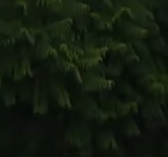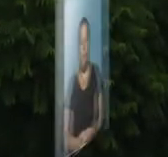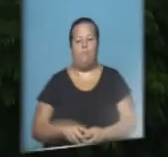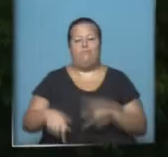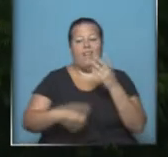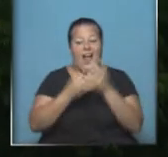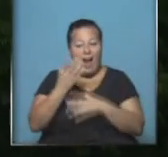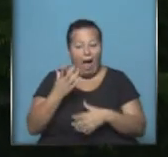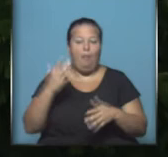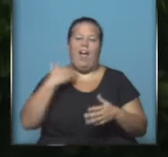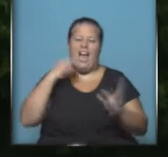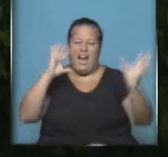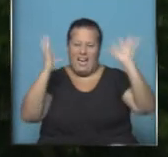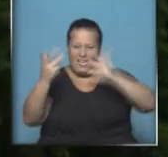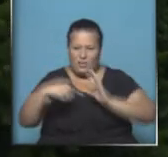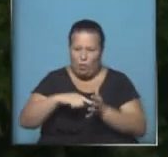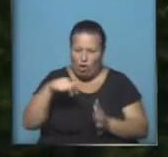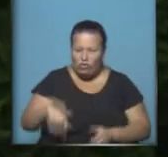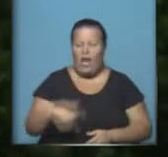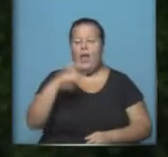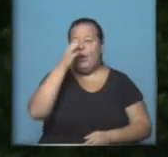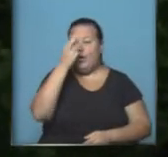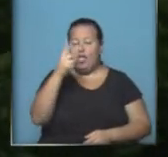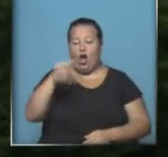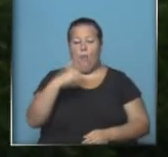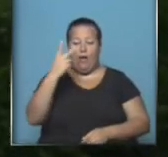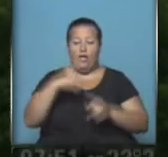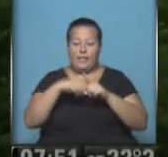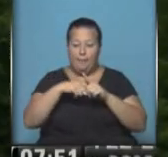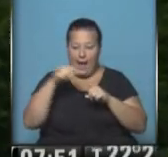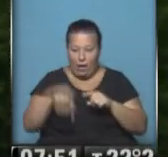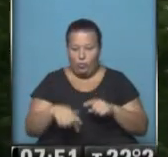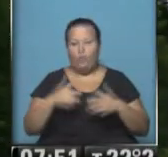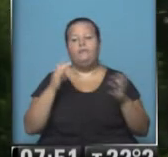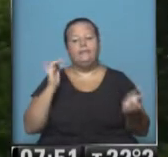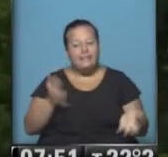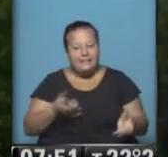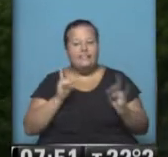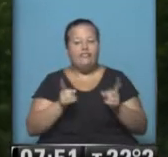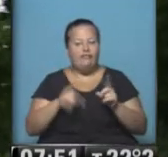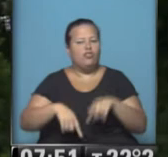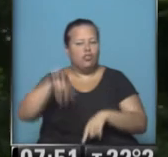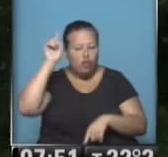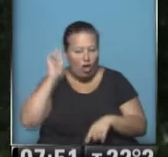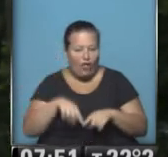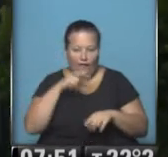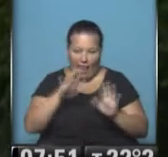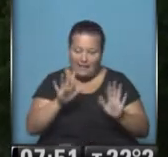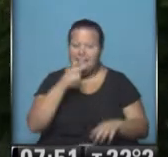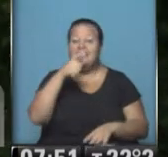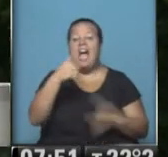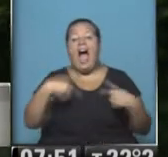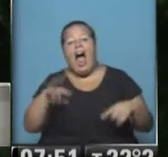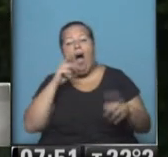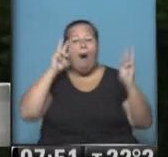Una mañanita bastante gris en la ciudad de Buenos Aires, 22 grados dos décimos, la temperatura si continuará todo el viernes, así que si tenía que